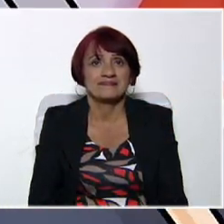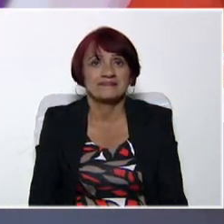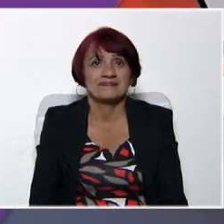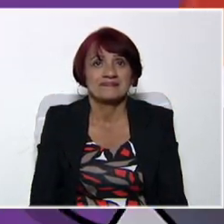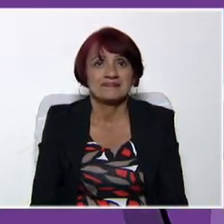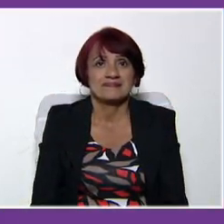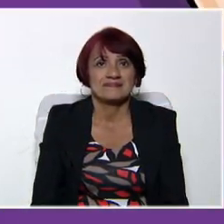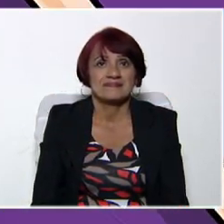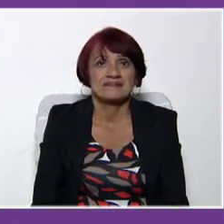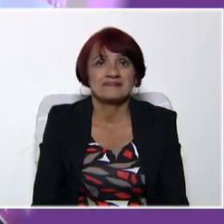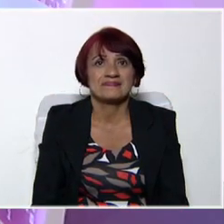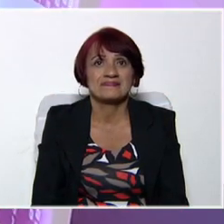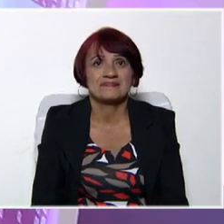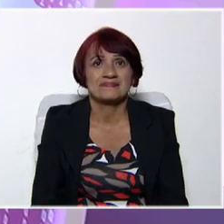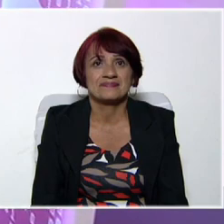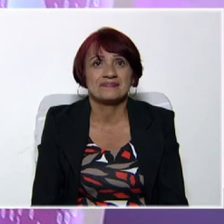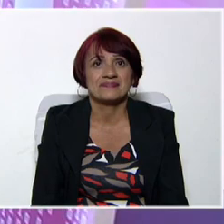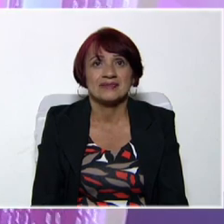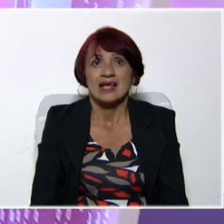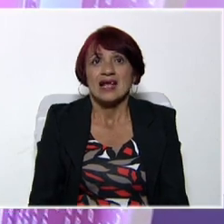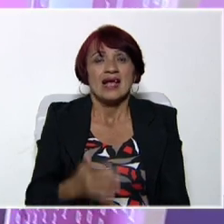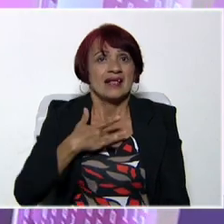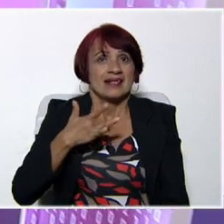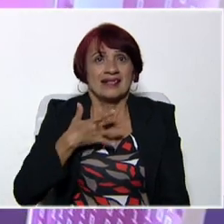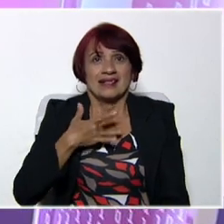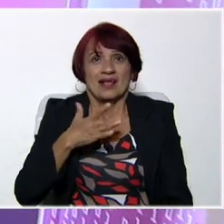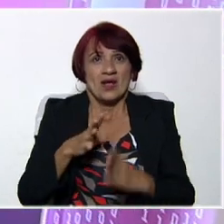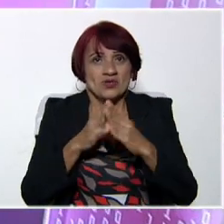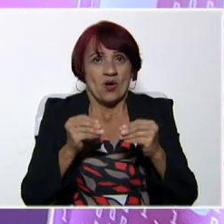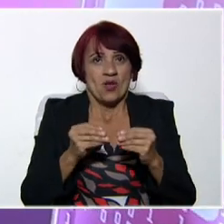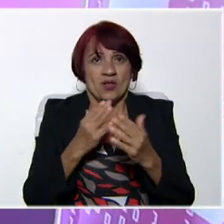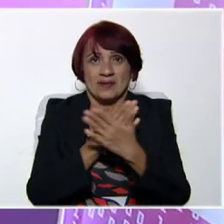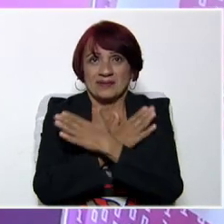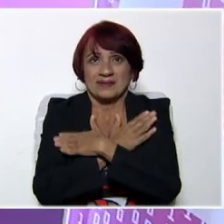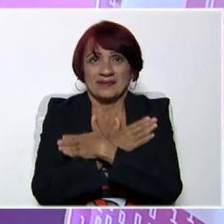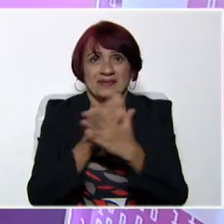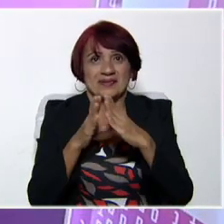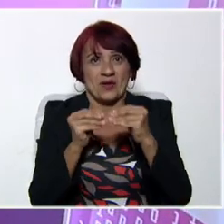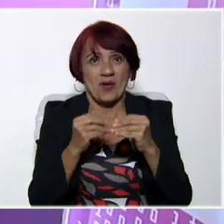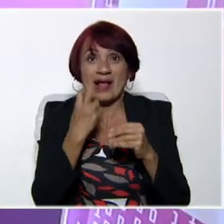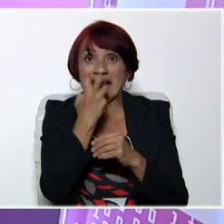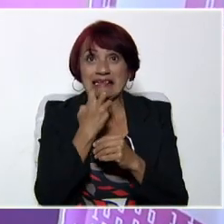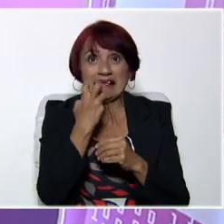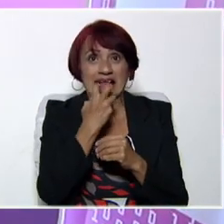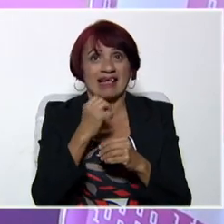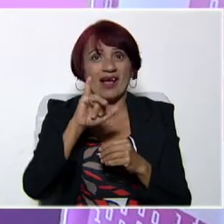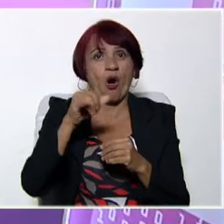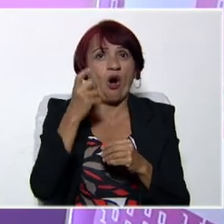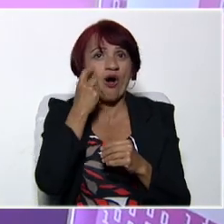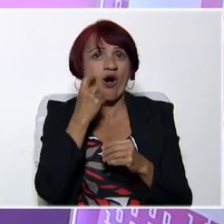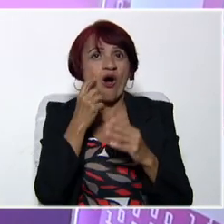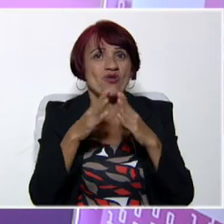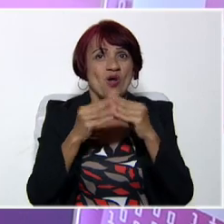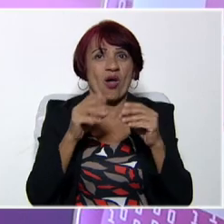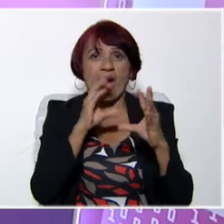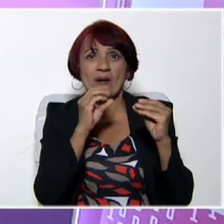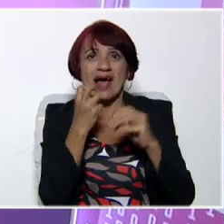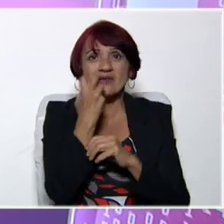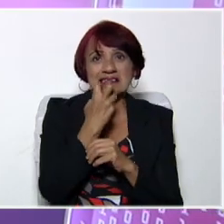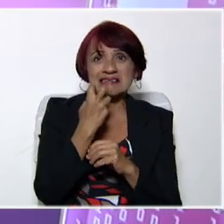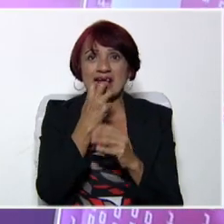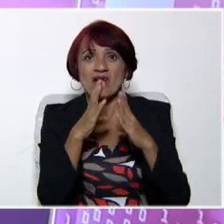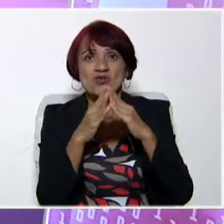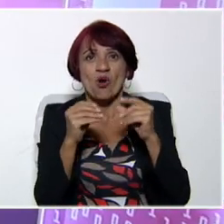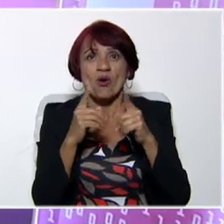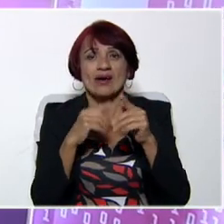See you. Thank you so much, teacher Arturo. See you later. Y bueno, ya finalizada nuestra clase de idioma